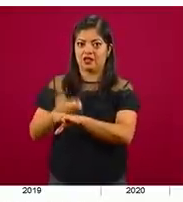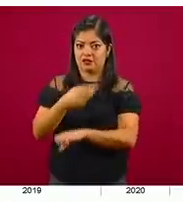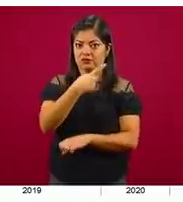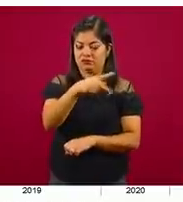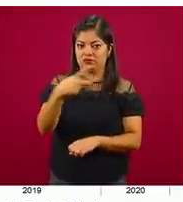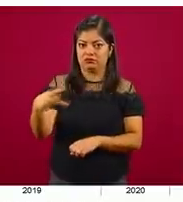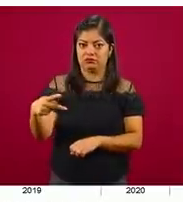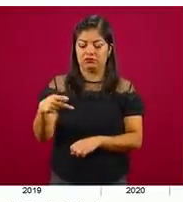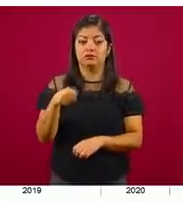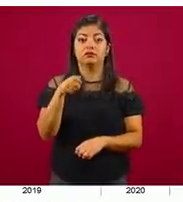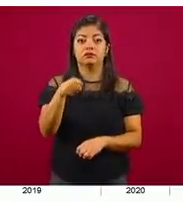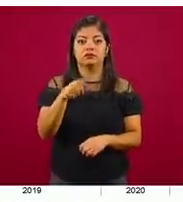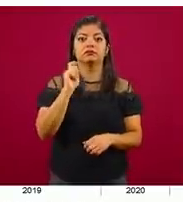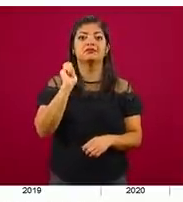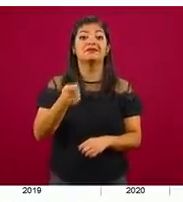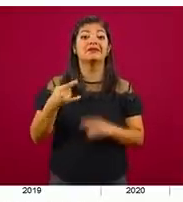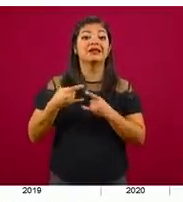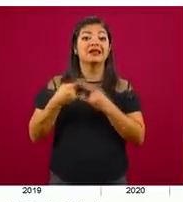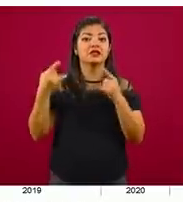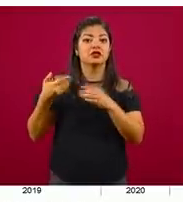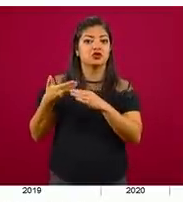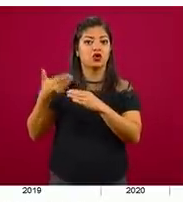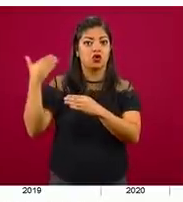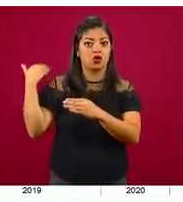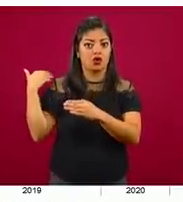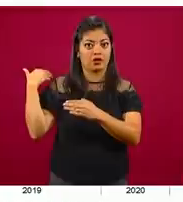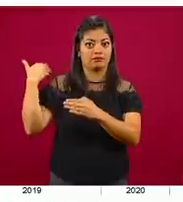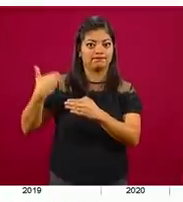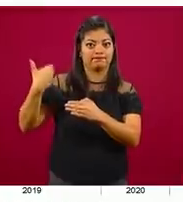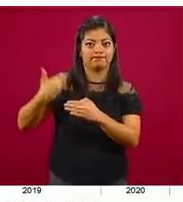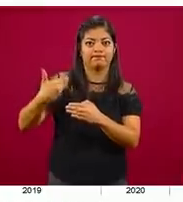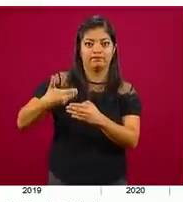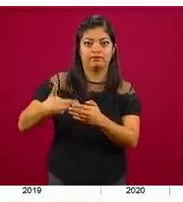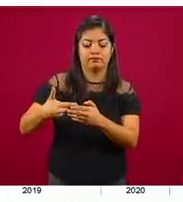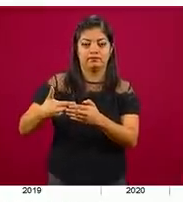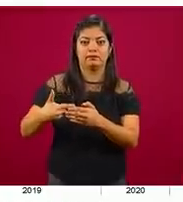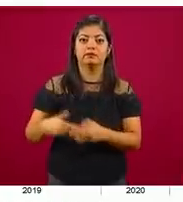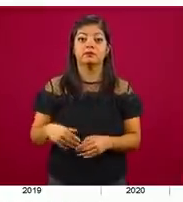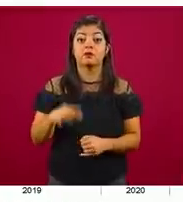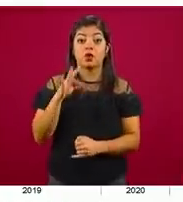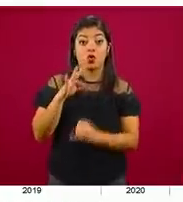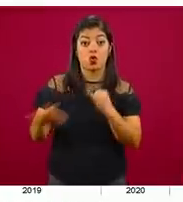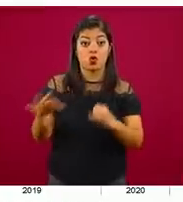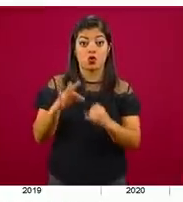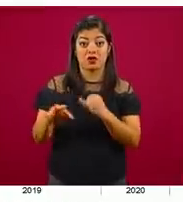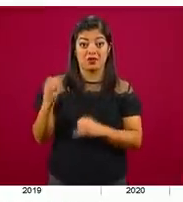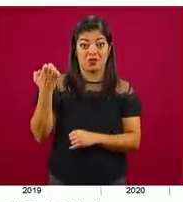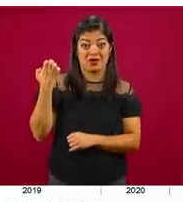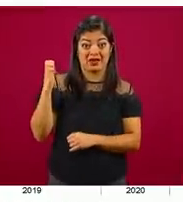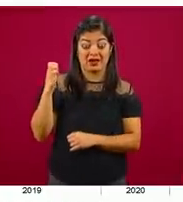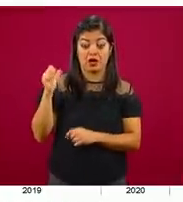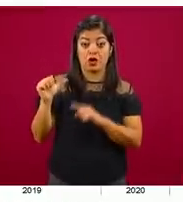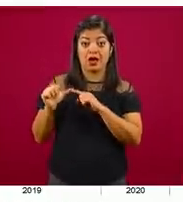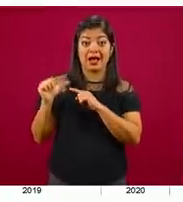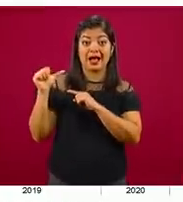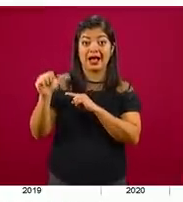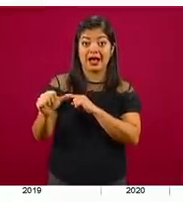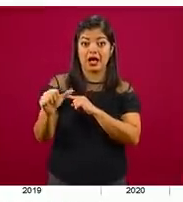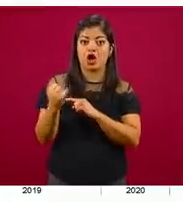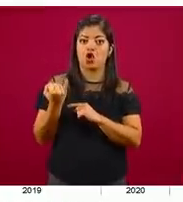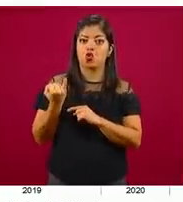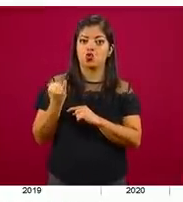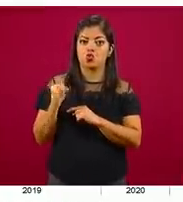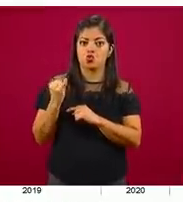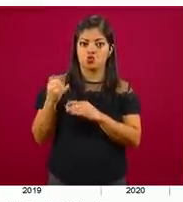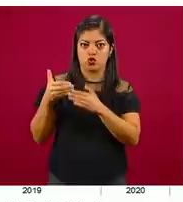tendencia histórica. En el último de enero al mes de junio tenemos